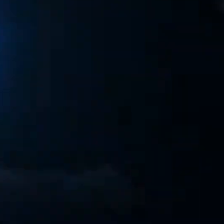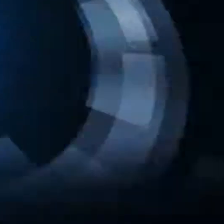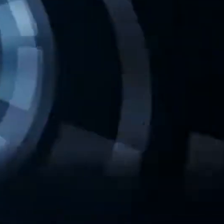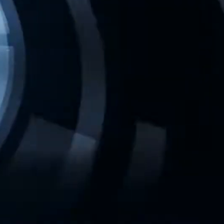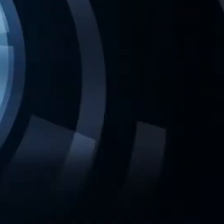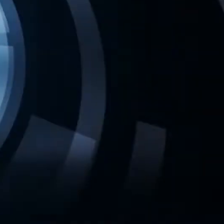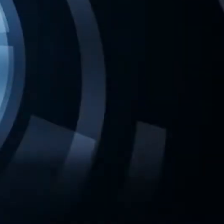¡Gracias! ¡Gracias! ¡Gracias!